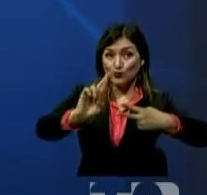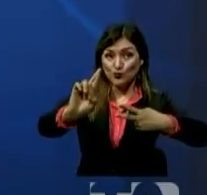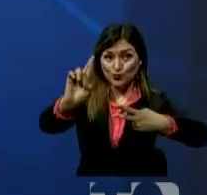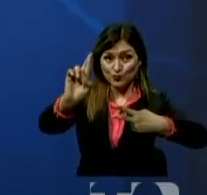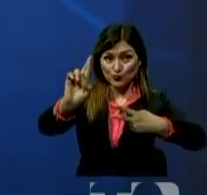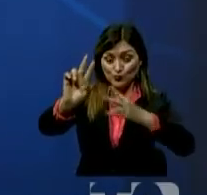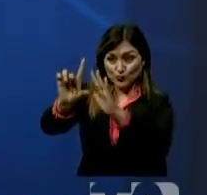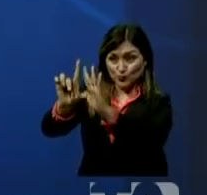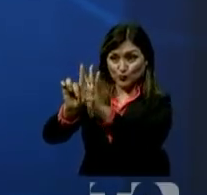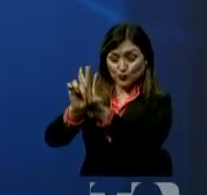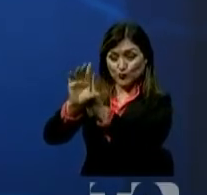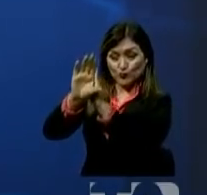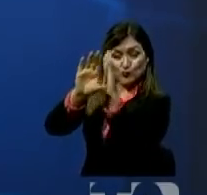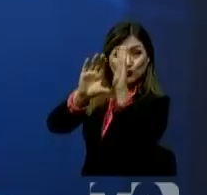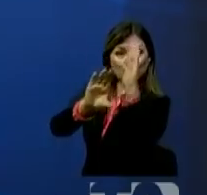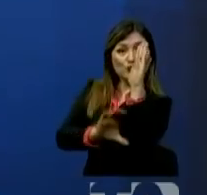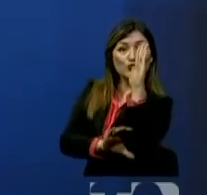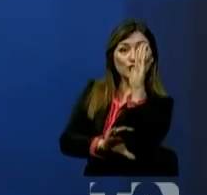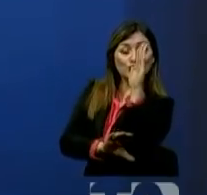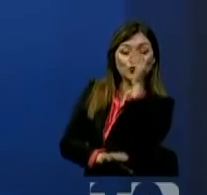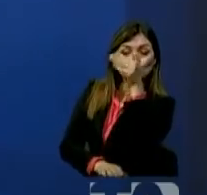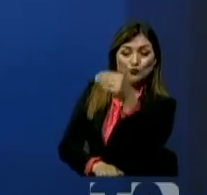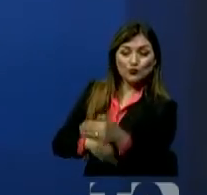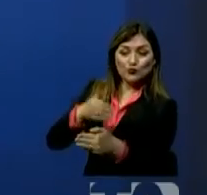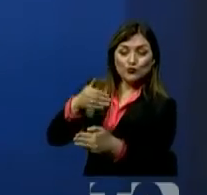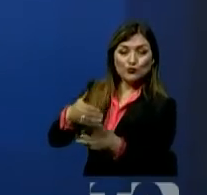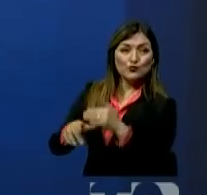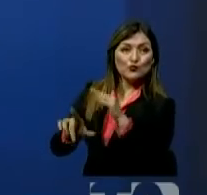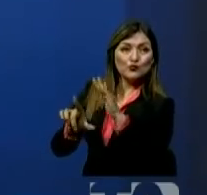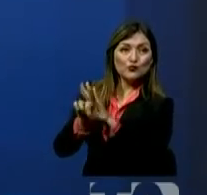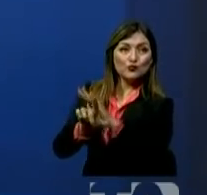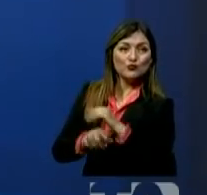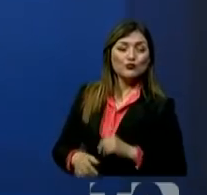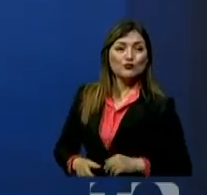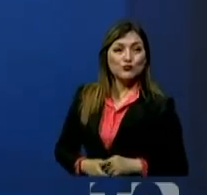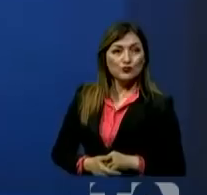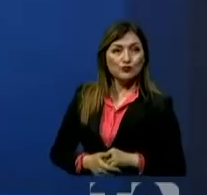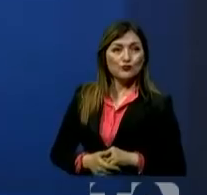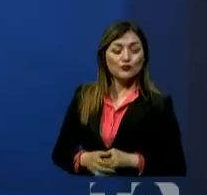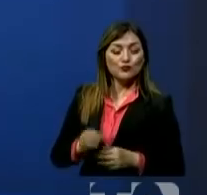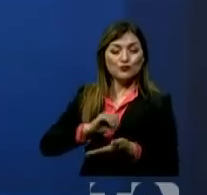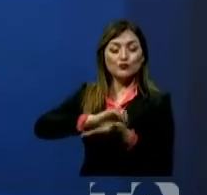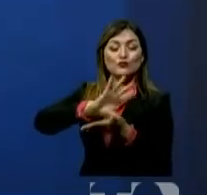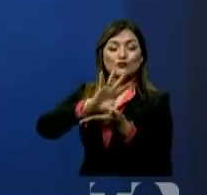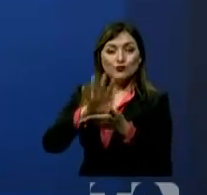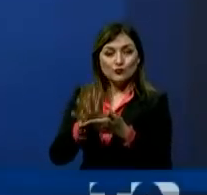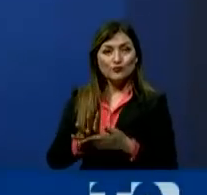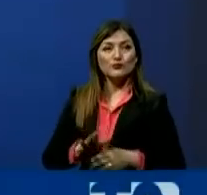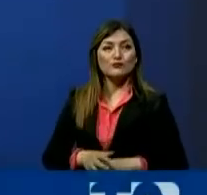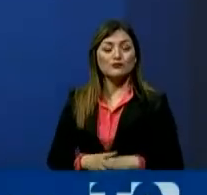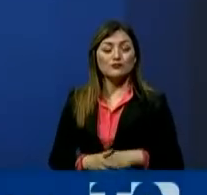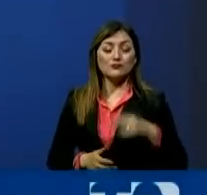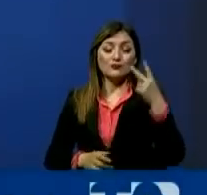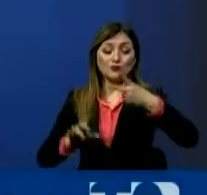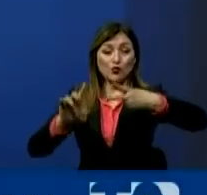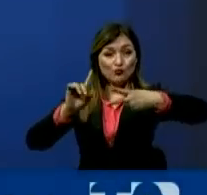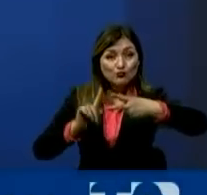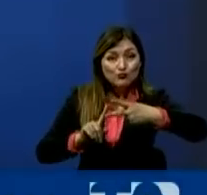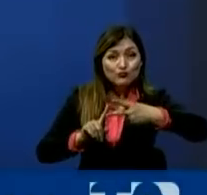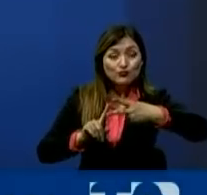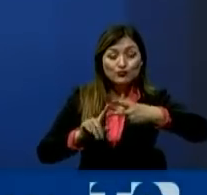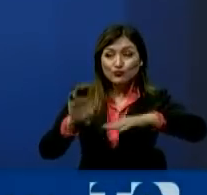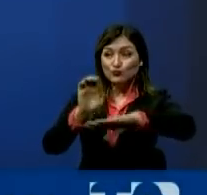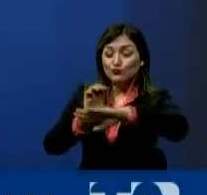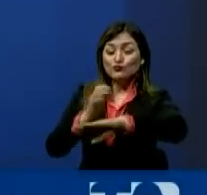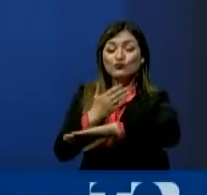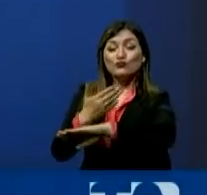hacer respetar la ley, la constitución y los procedimientos legislativos o parlamentarios. También le prometí